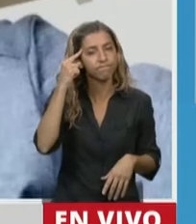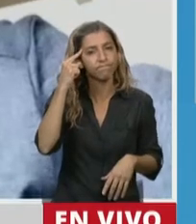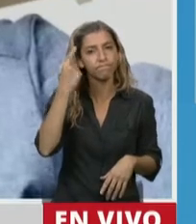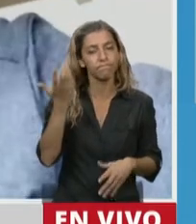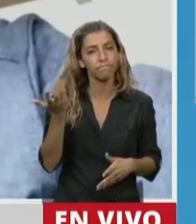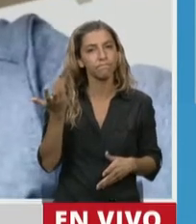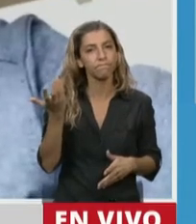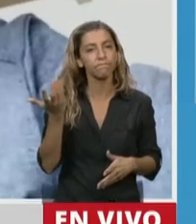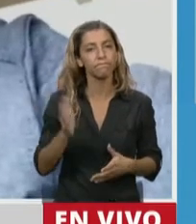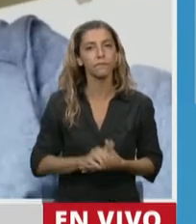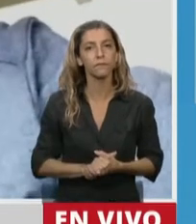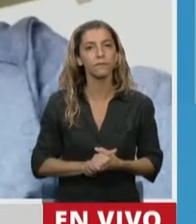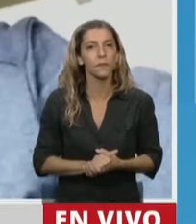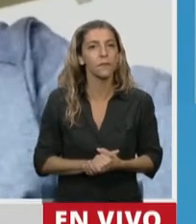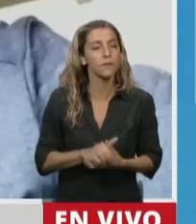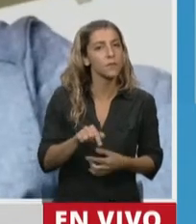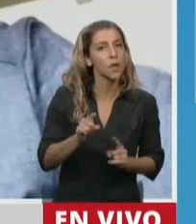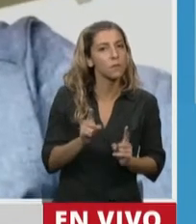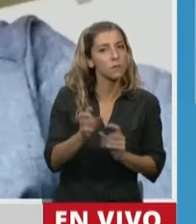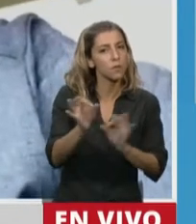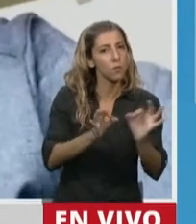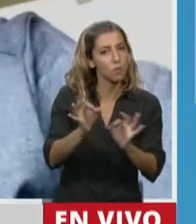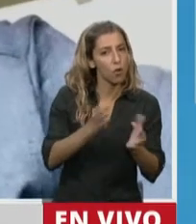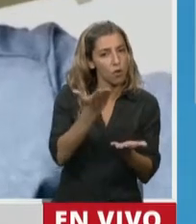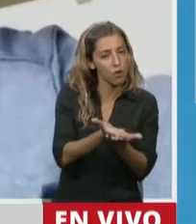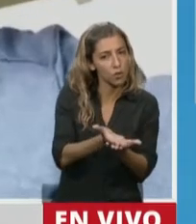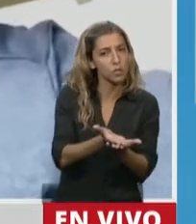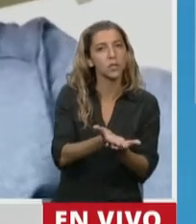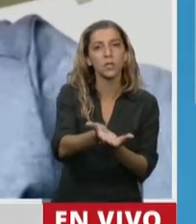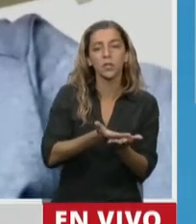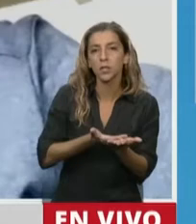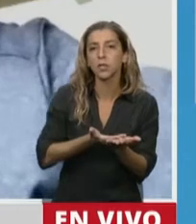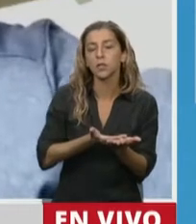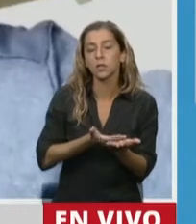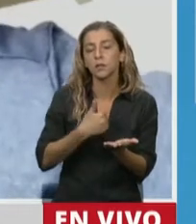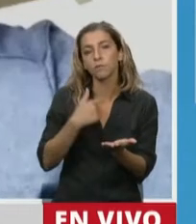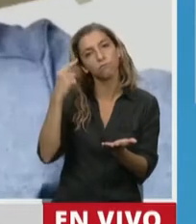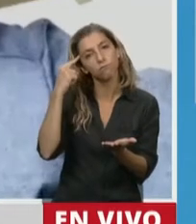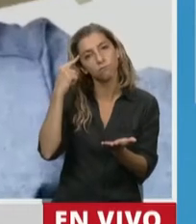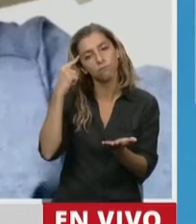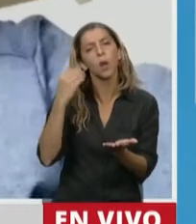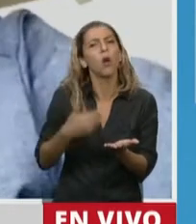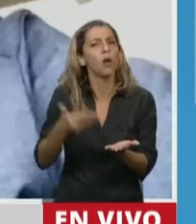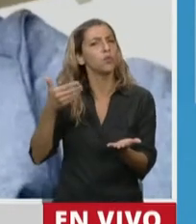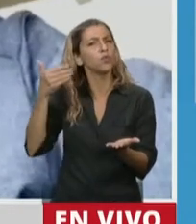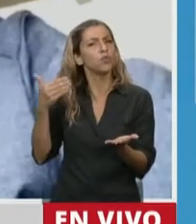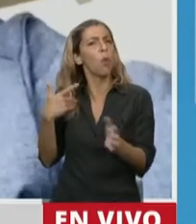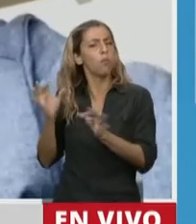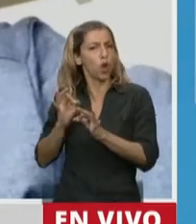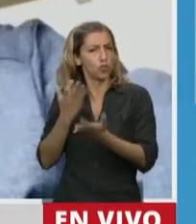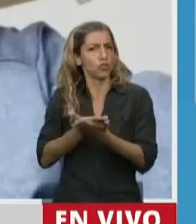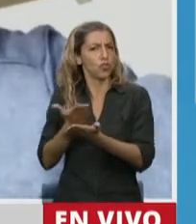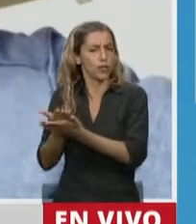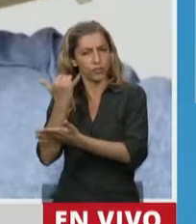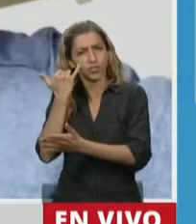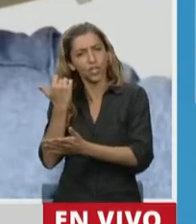pensar que este proyecto que nosotros tratamos, pero que incluso que hemos tratado otros, el que venga que vamos a